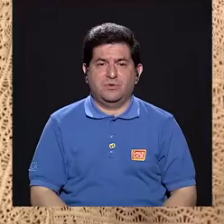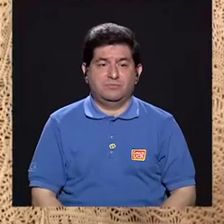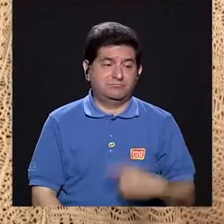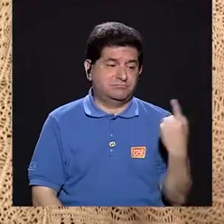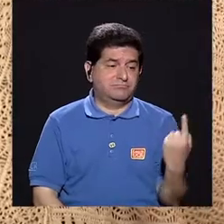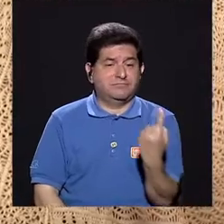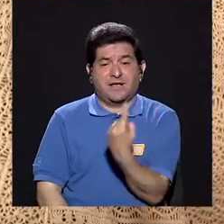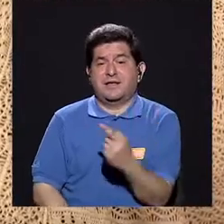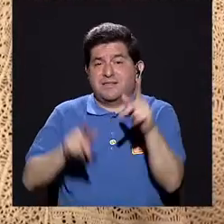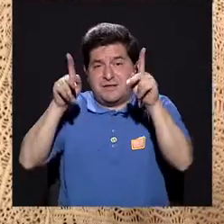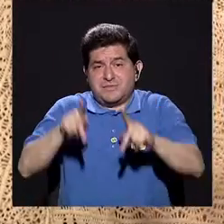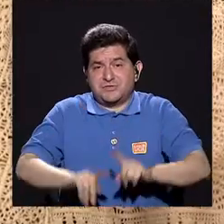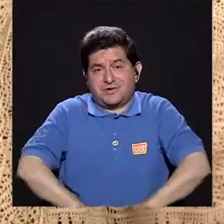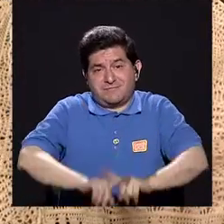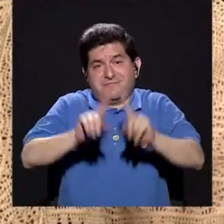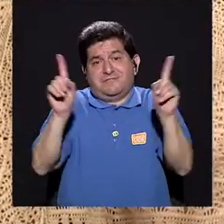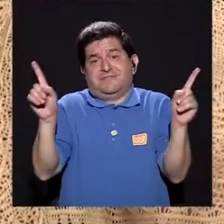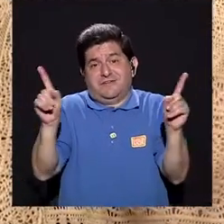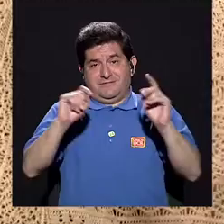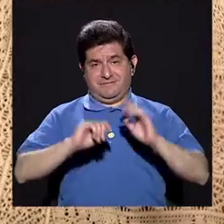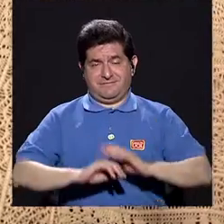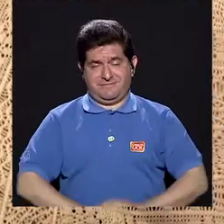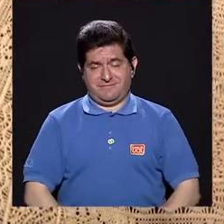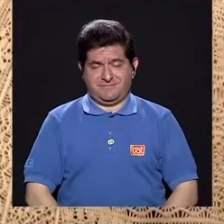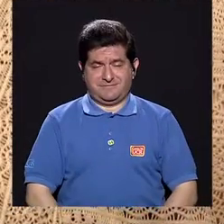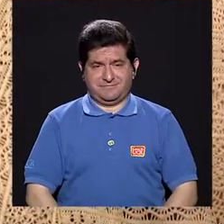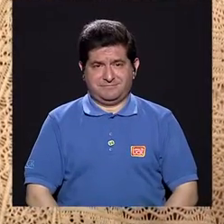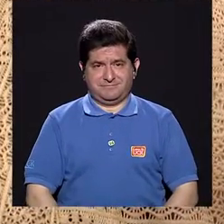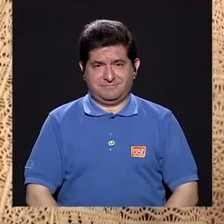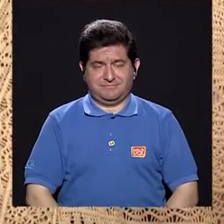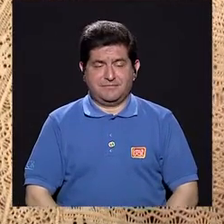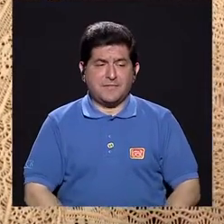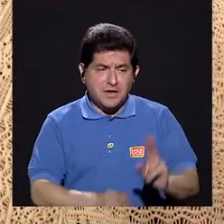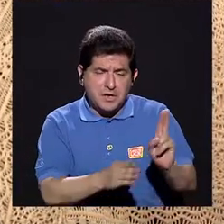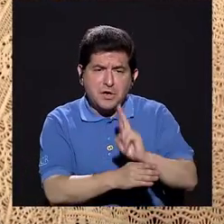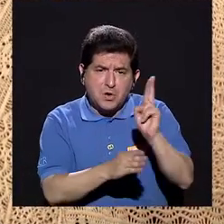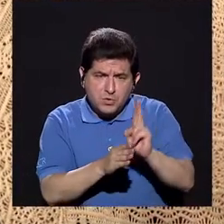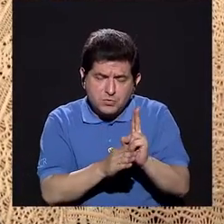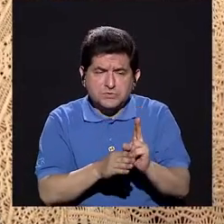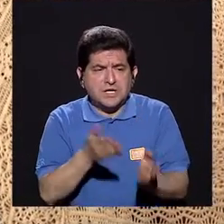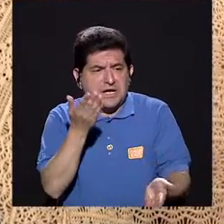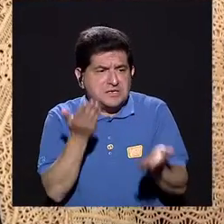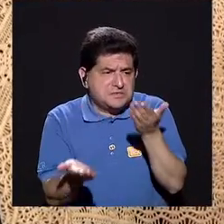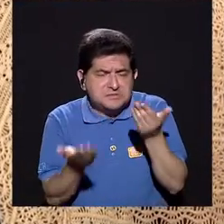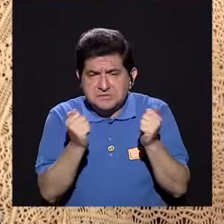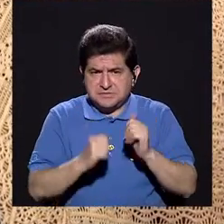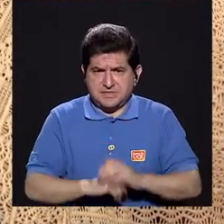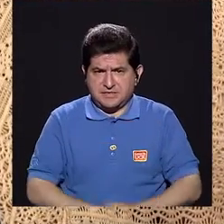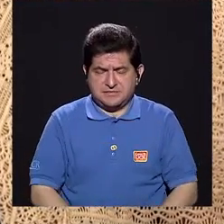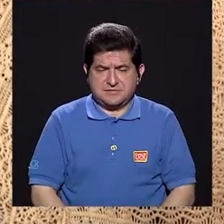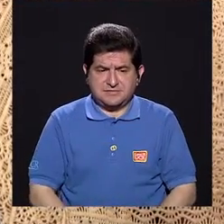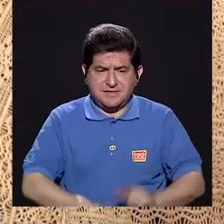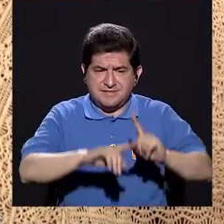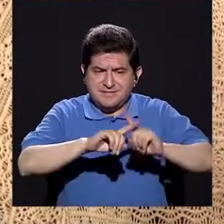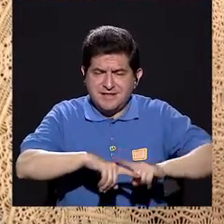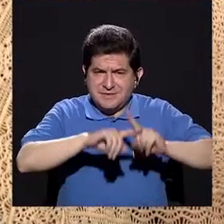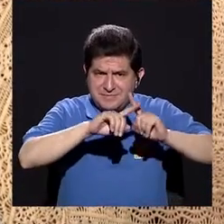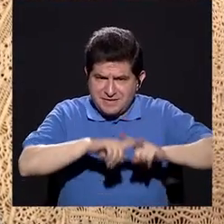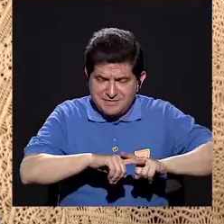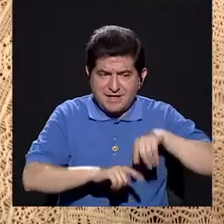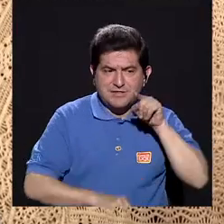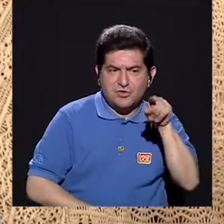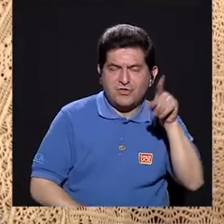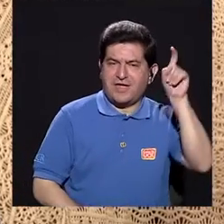cada paciente es único, ¿verdad? Se utiliza, digamos que se hace, depende de la